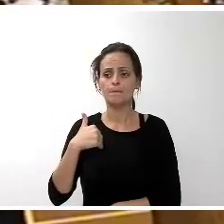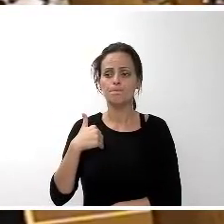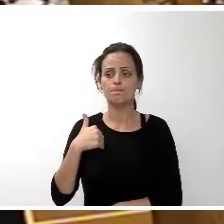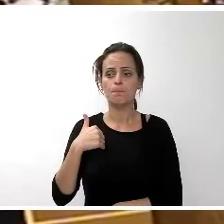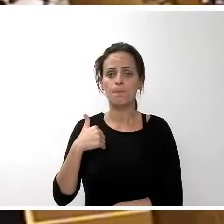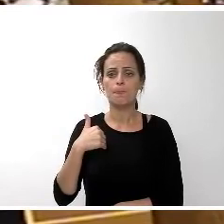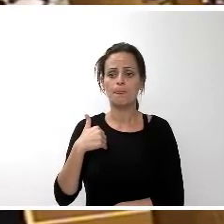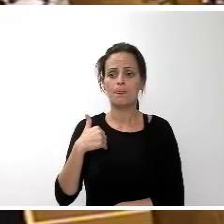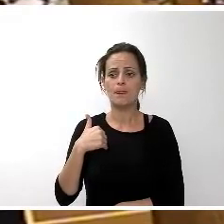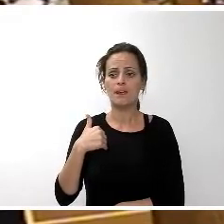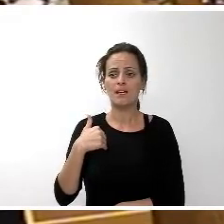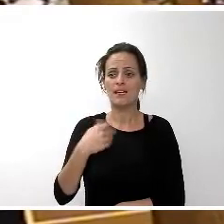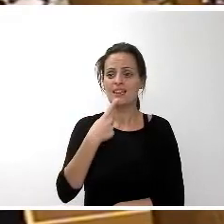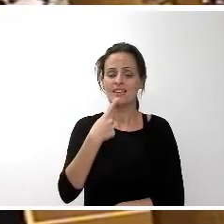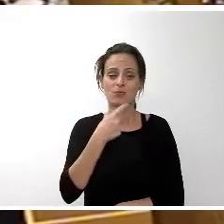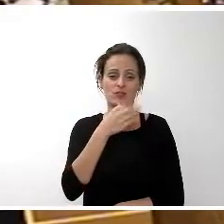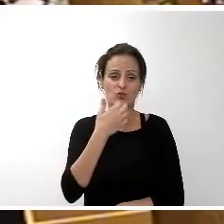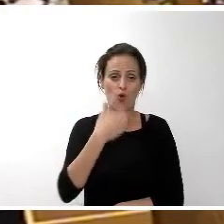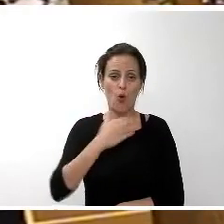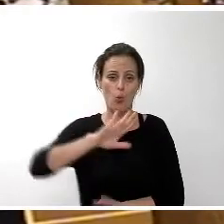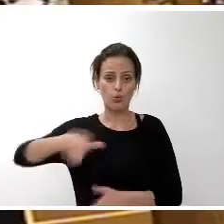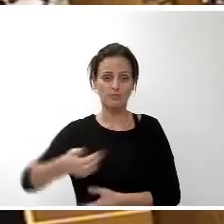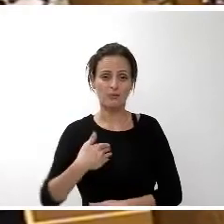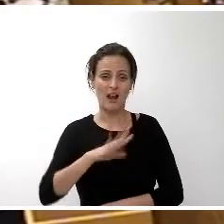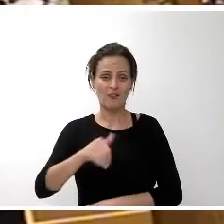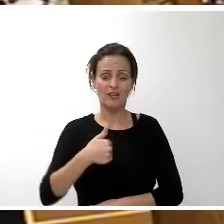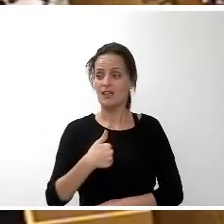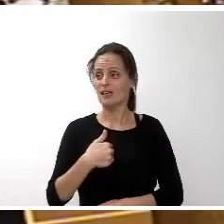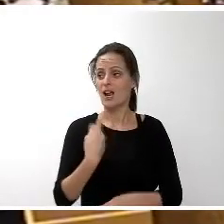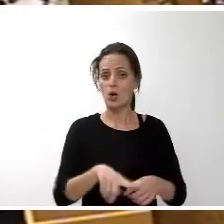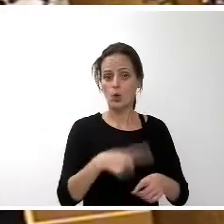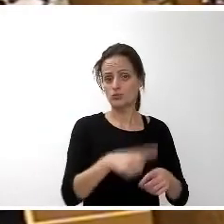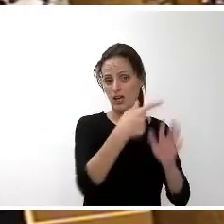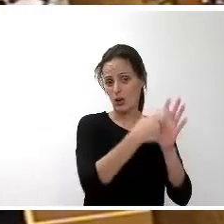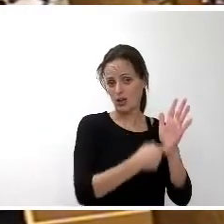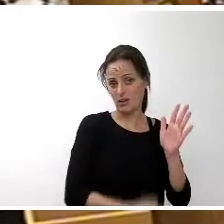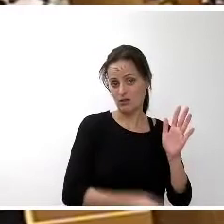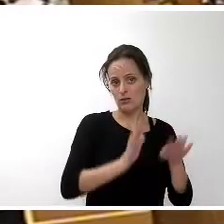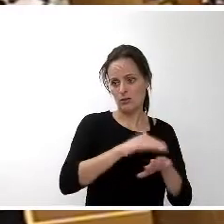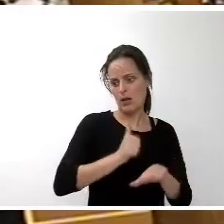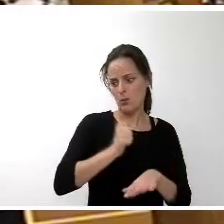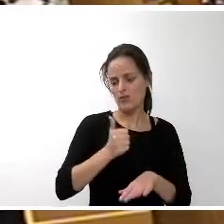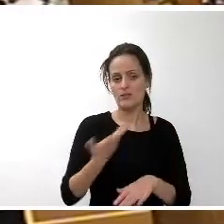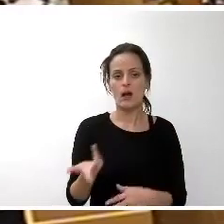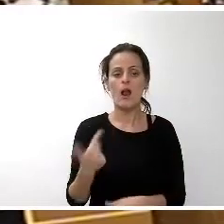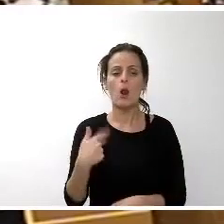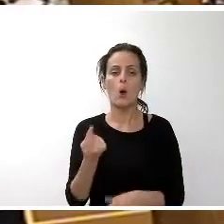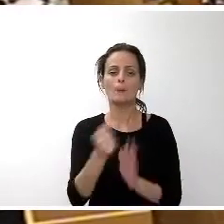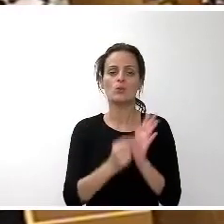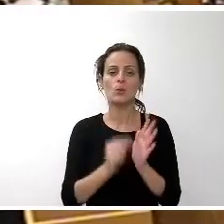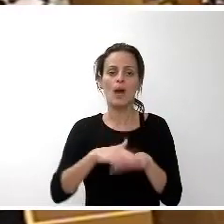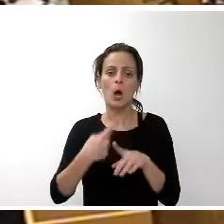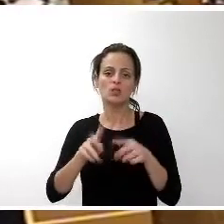que tenga uno que ir eliminando cosas para no repetir y aprovechar los minutos para aportar elementos nuevos al debate.